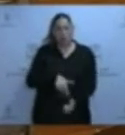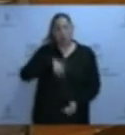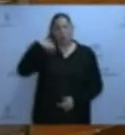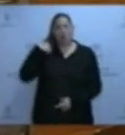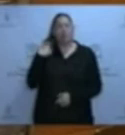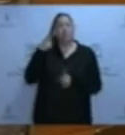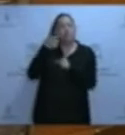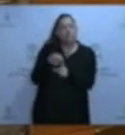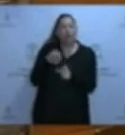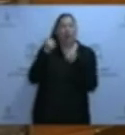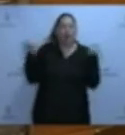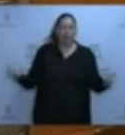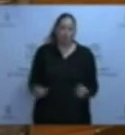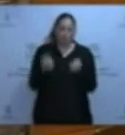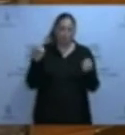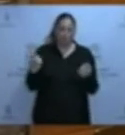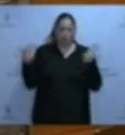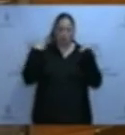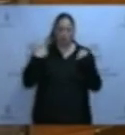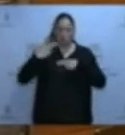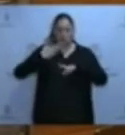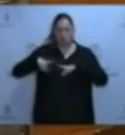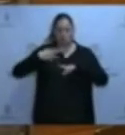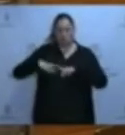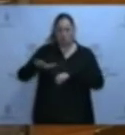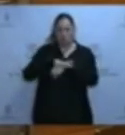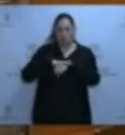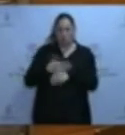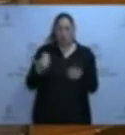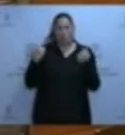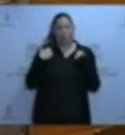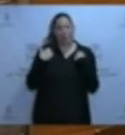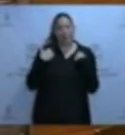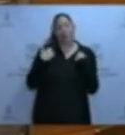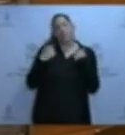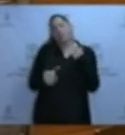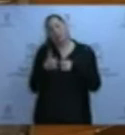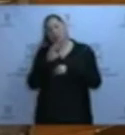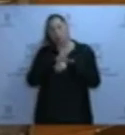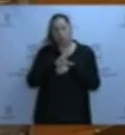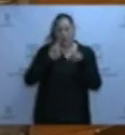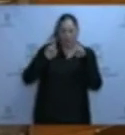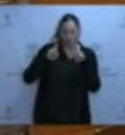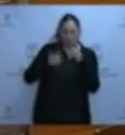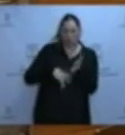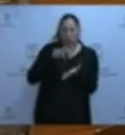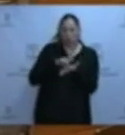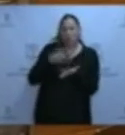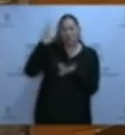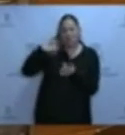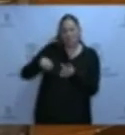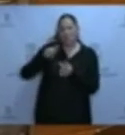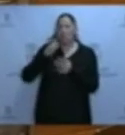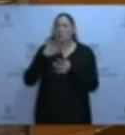actuación poco diligente por parte de los responsables políticos del Gobierno en general y de la Consejería de Educación en particular, una vez que se conocieron las irregularidades.